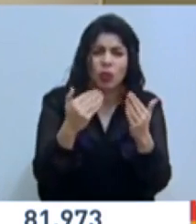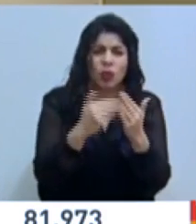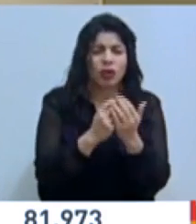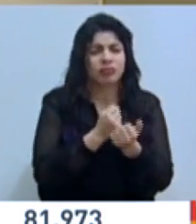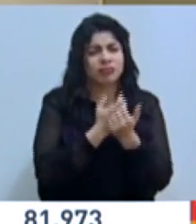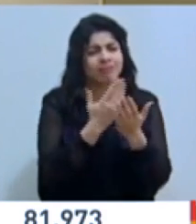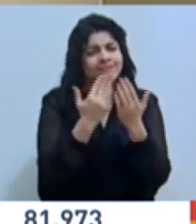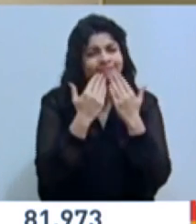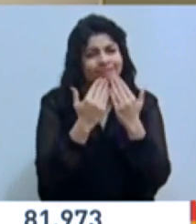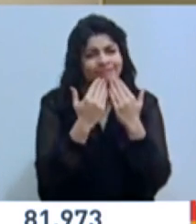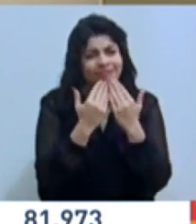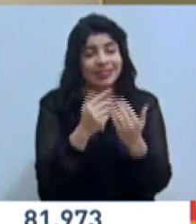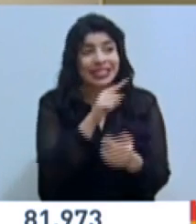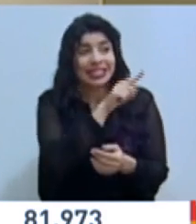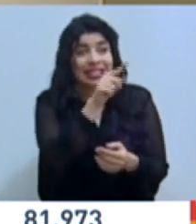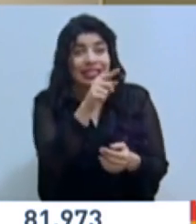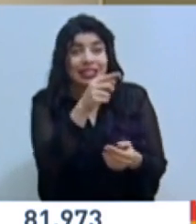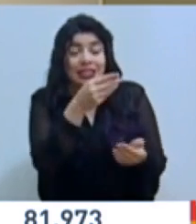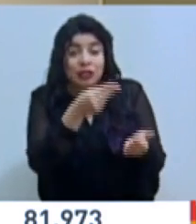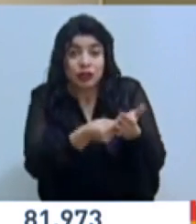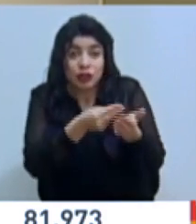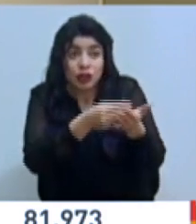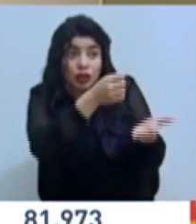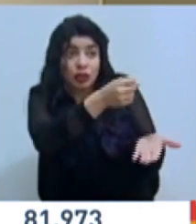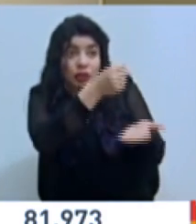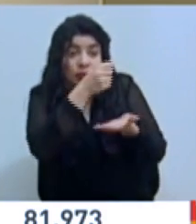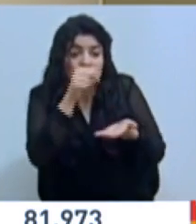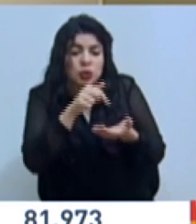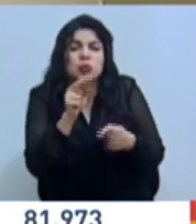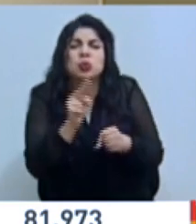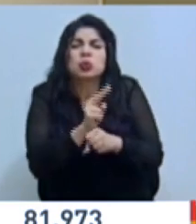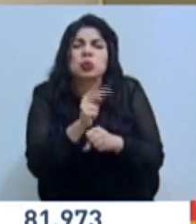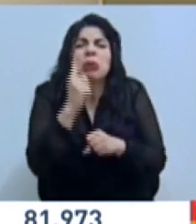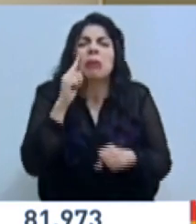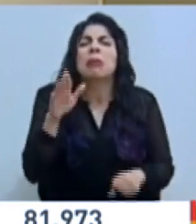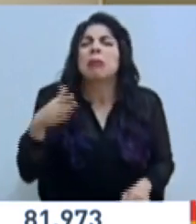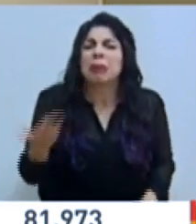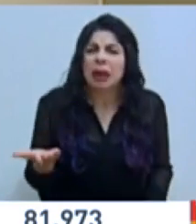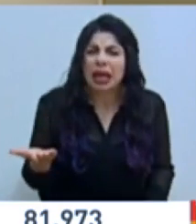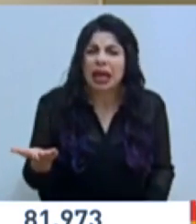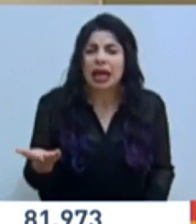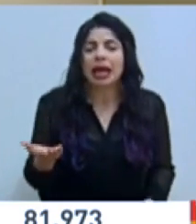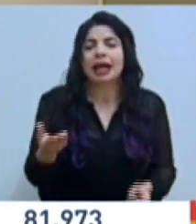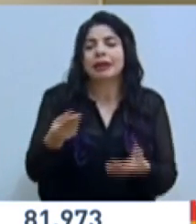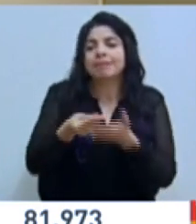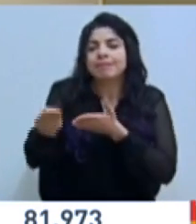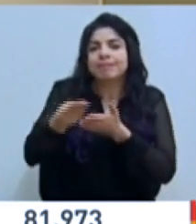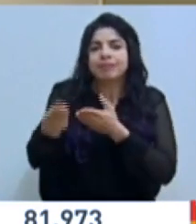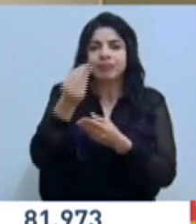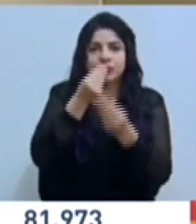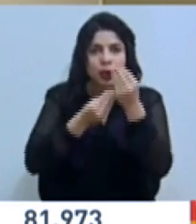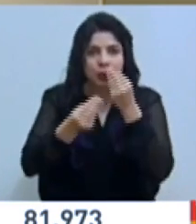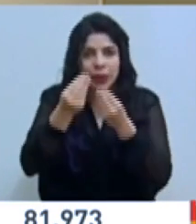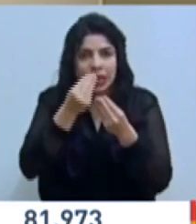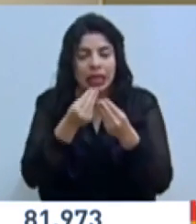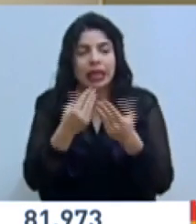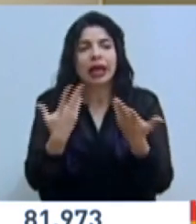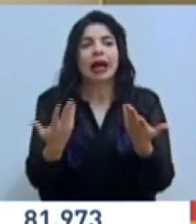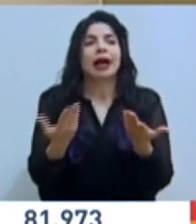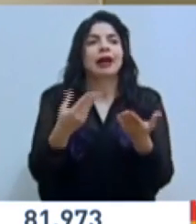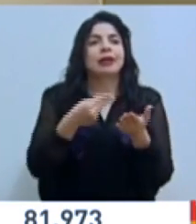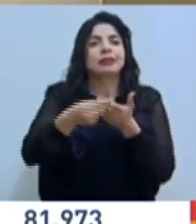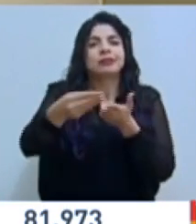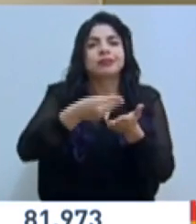van a ser utilizados estos recursos para la adquisición de alimentos, para la